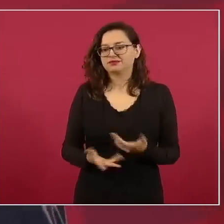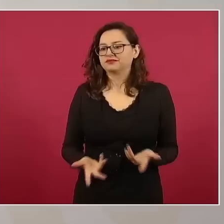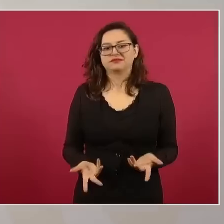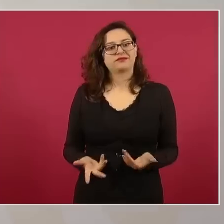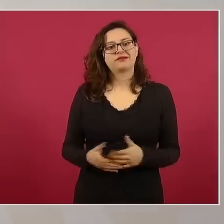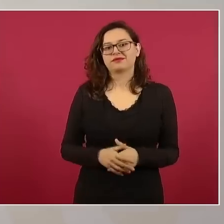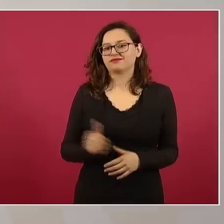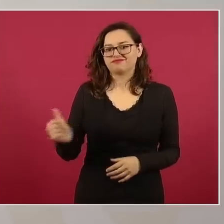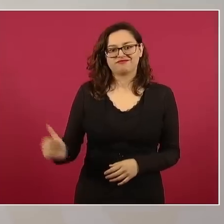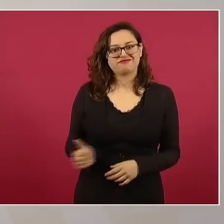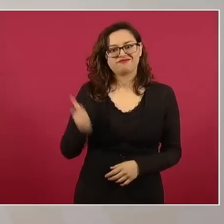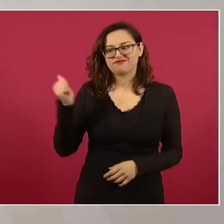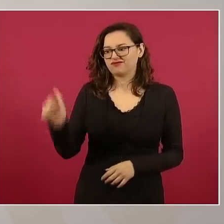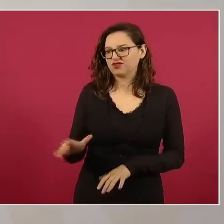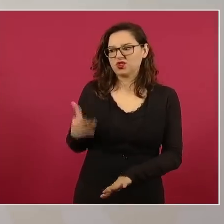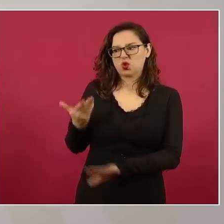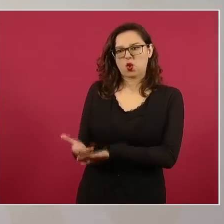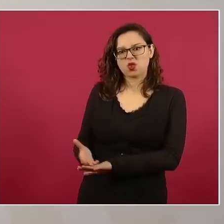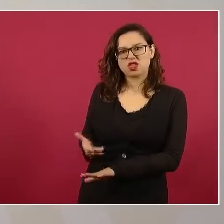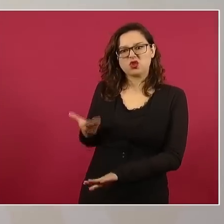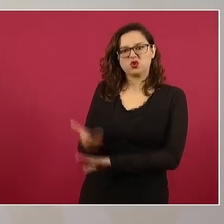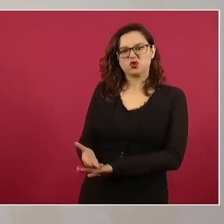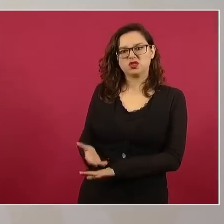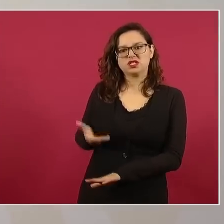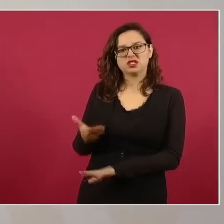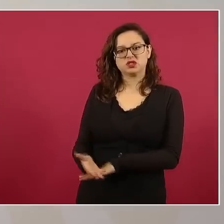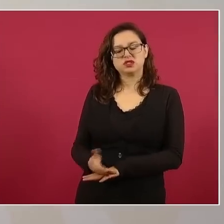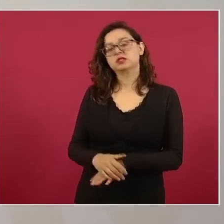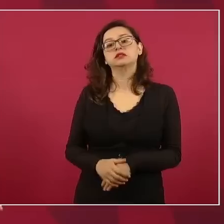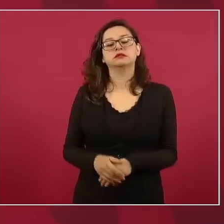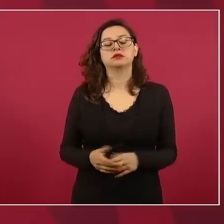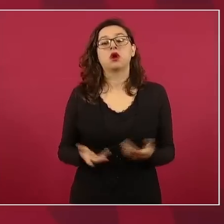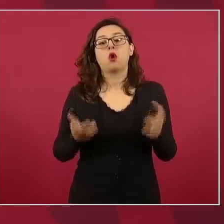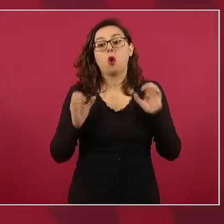costumbre de no tocar estos temas,